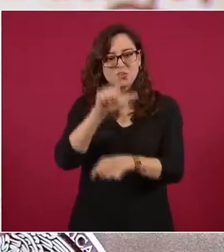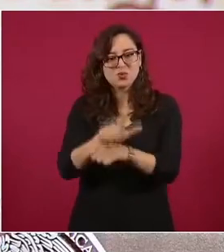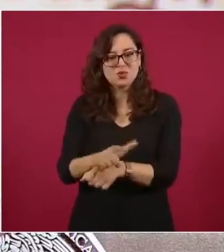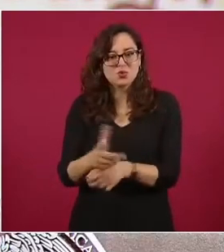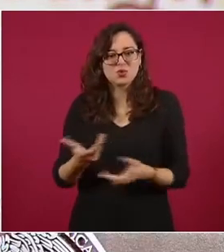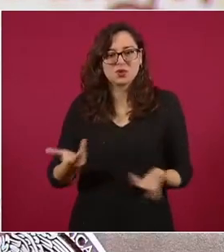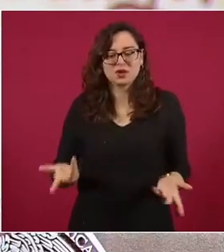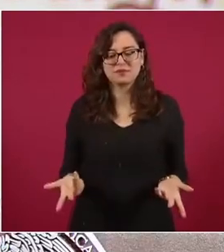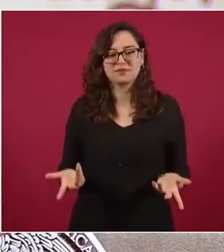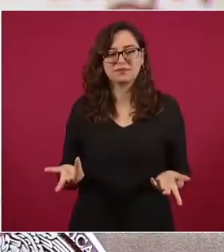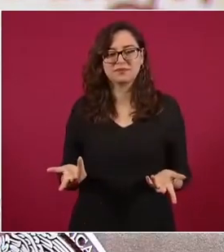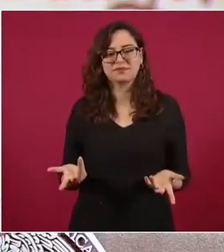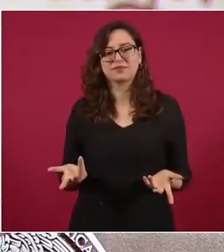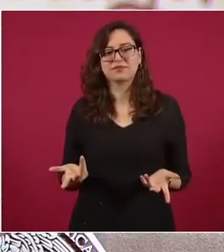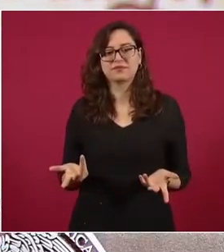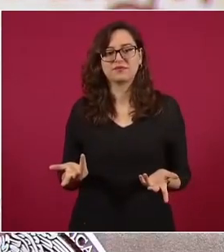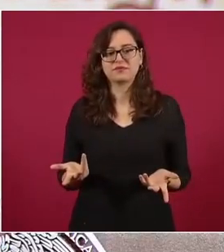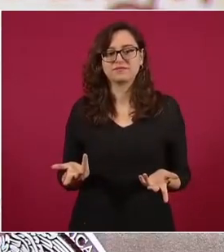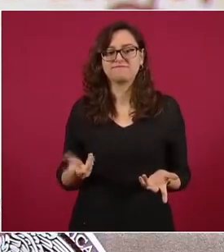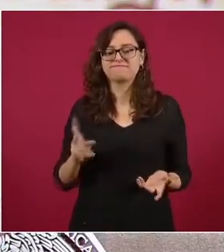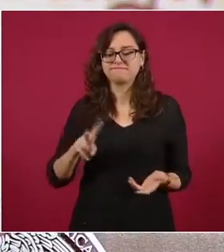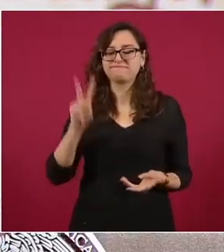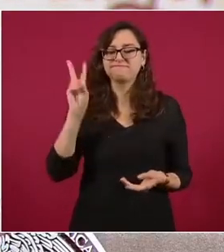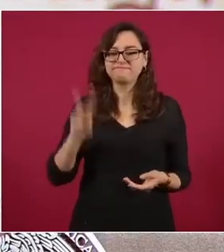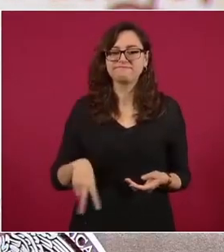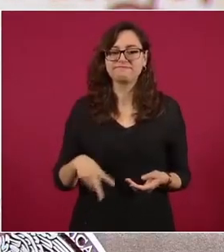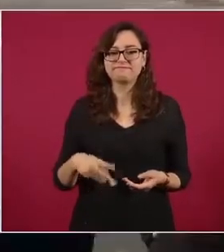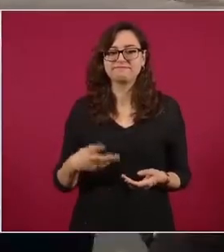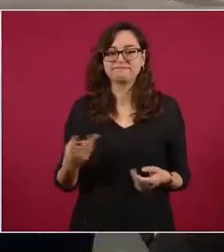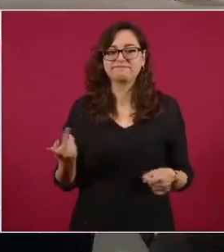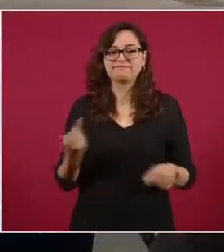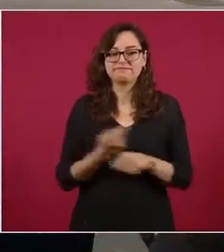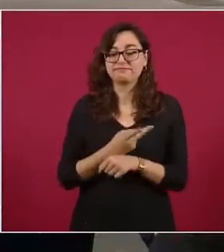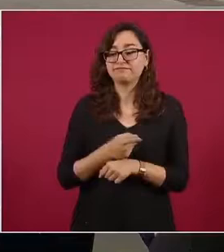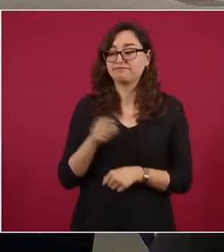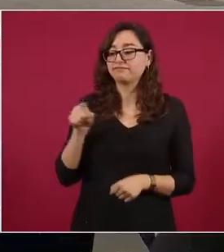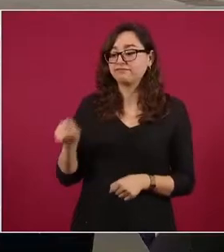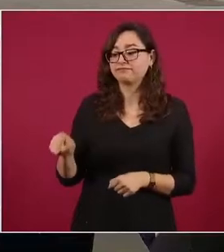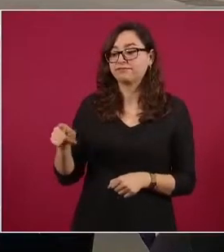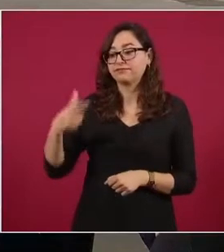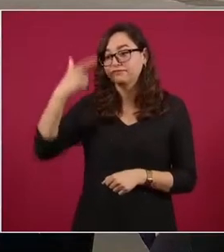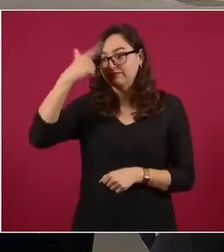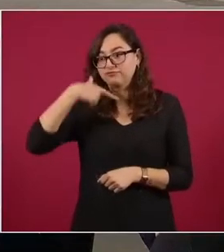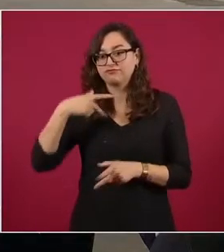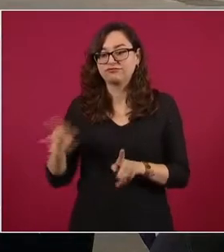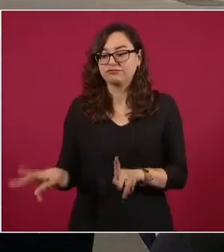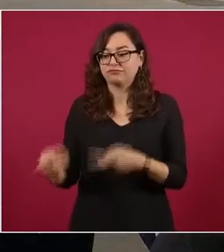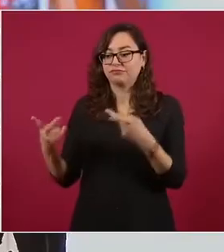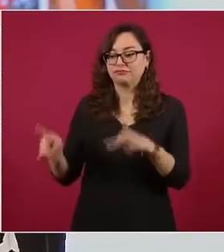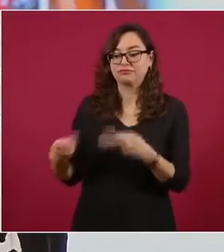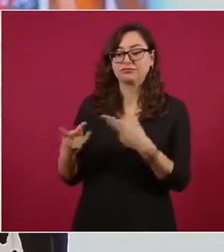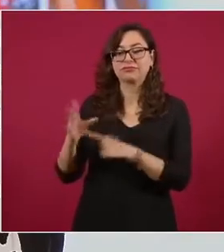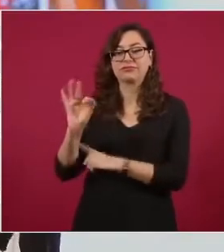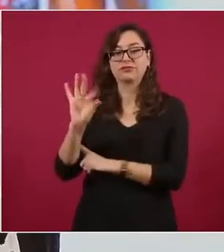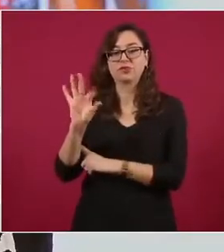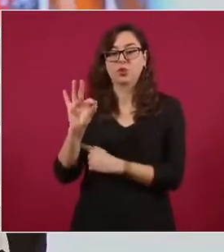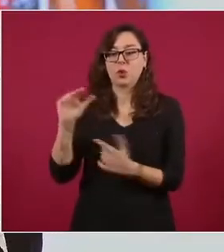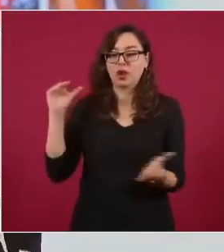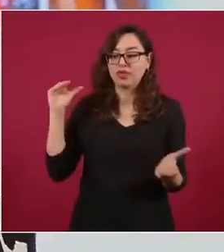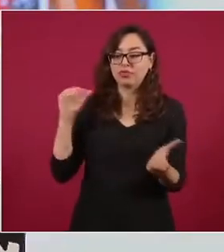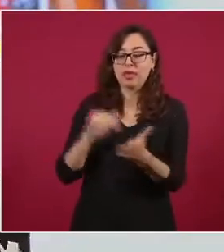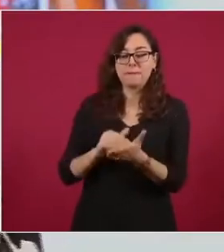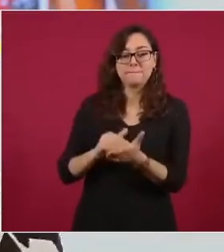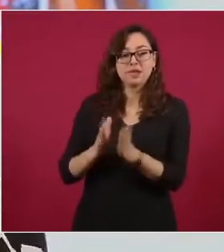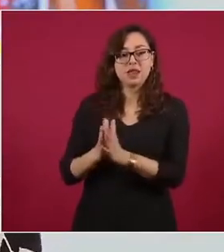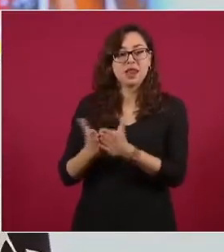Y es que están muy enojados porque en su venta nocturna el fondo vendió 40 mil libros en tiempo récord.